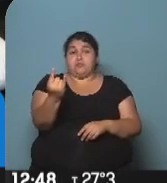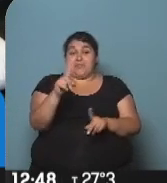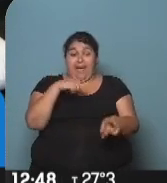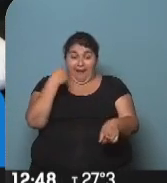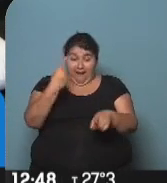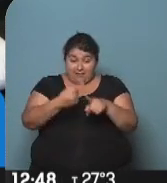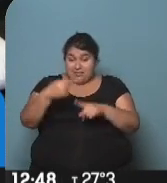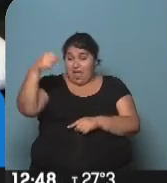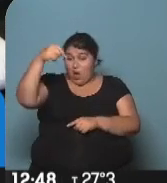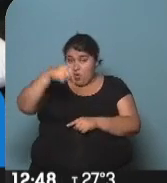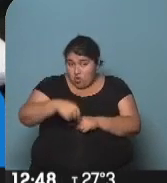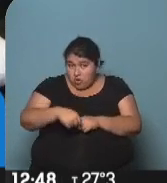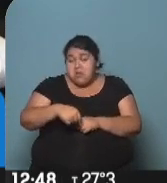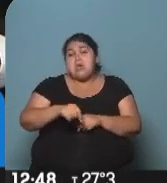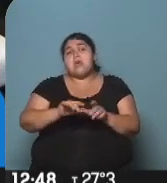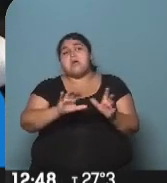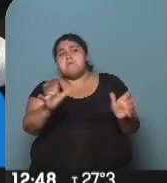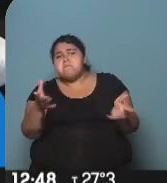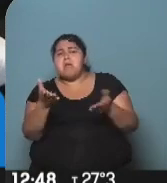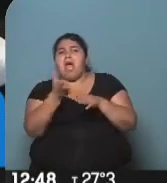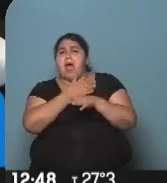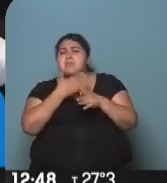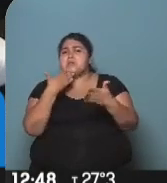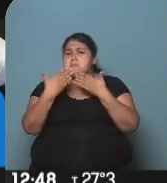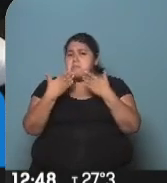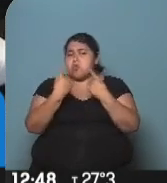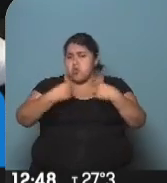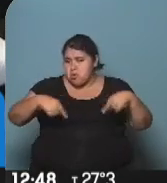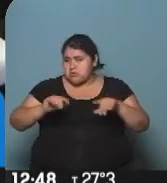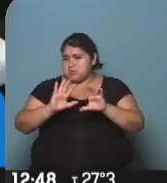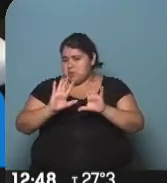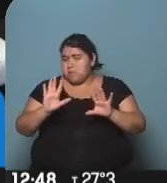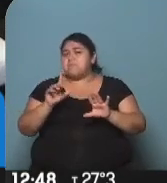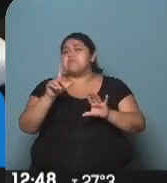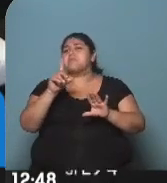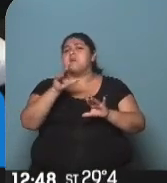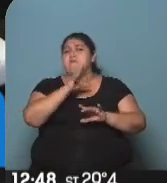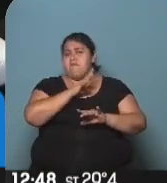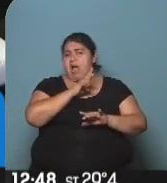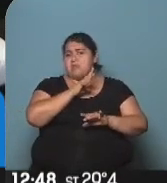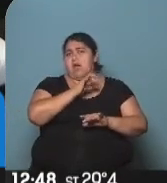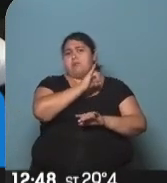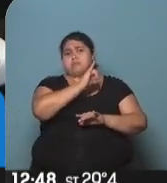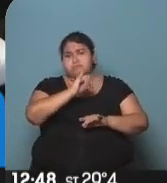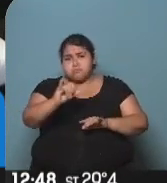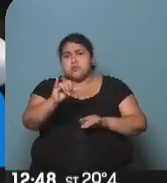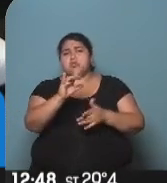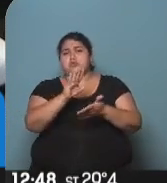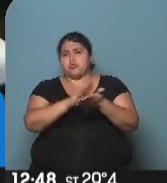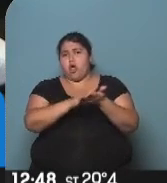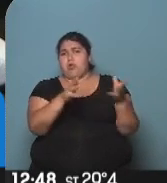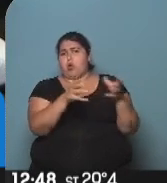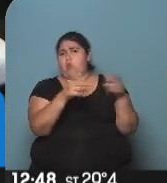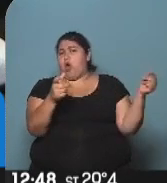el día de hoy, y más allá de algunas charlas previas, no he recibido comunicaciones de los dirigentes de la